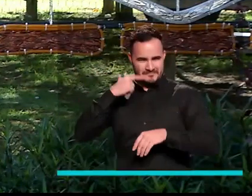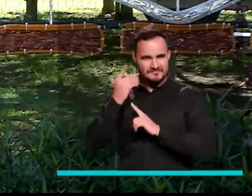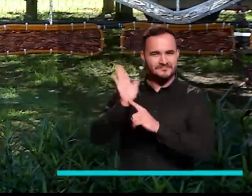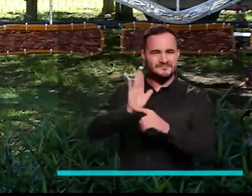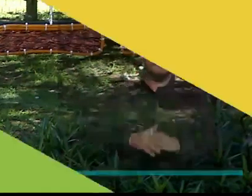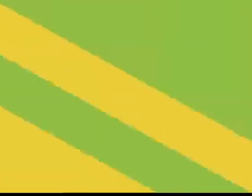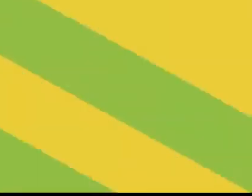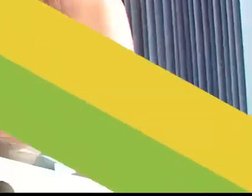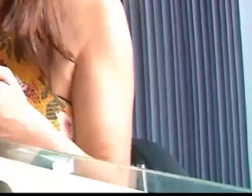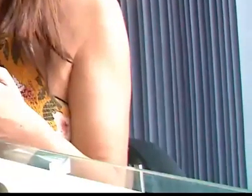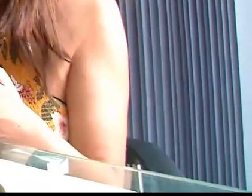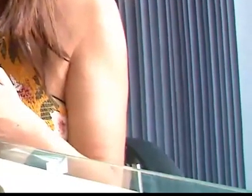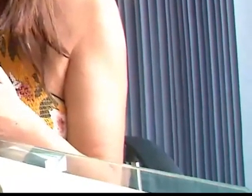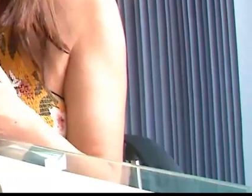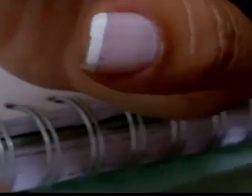de este portal.